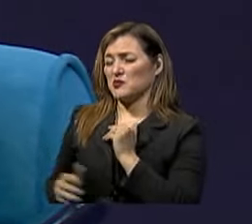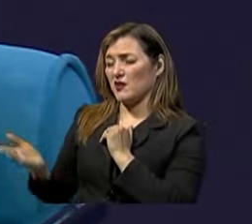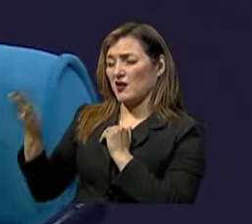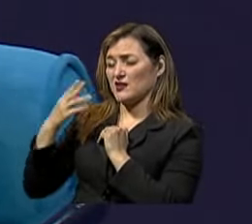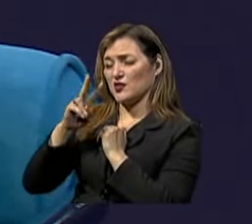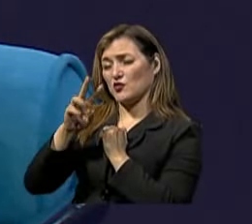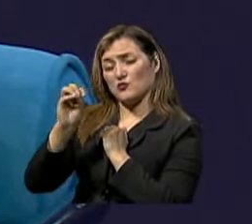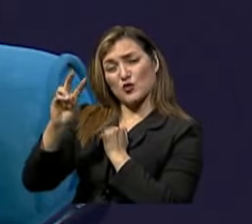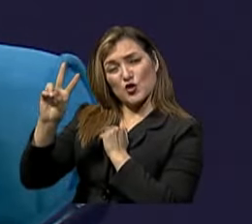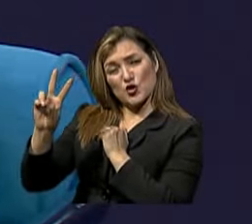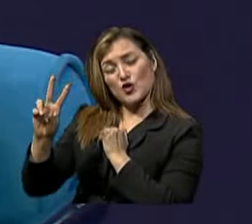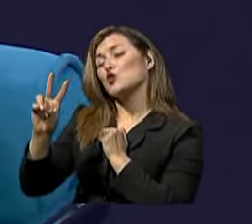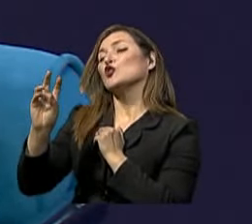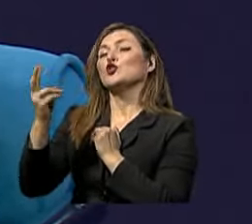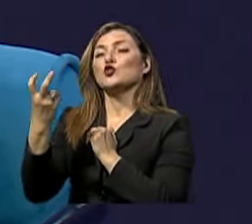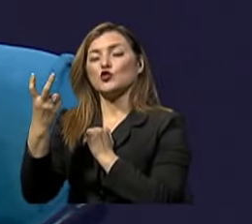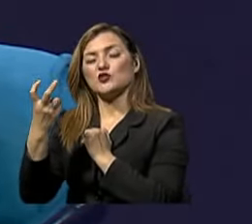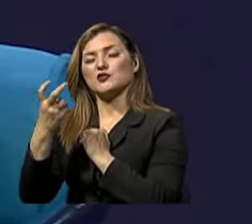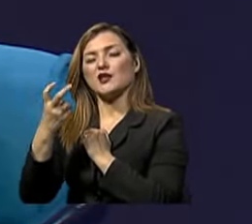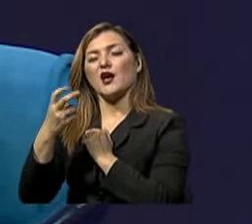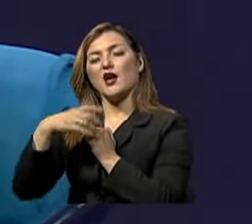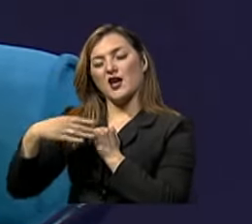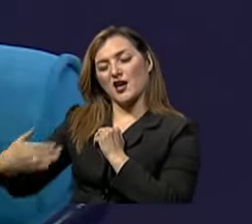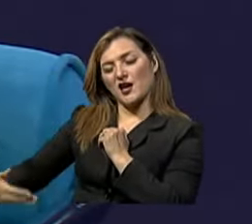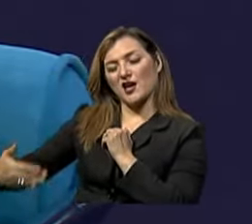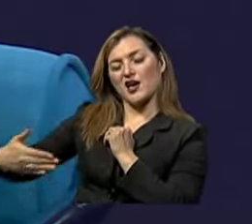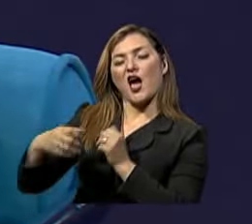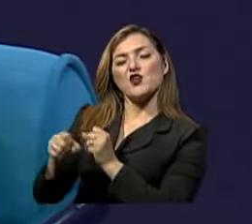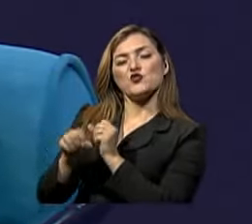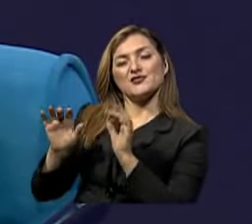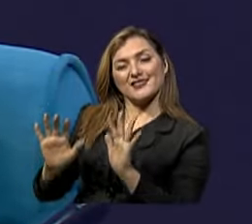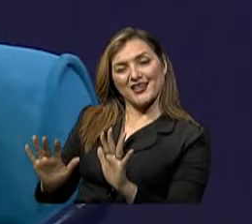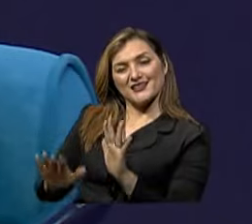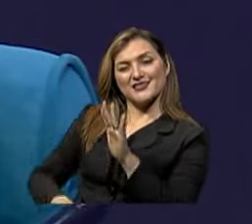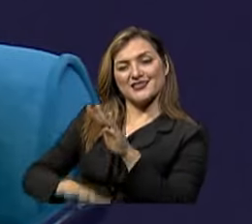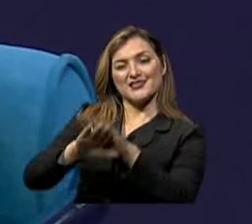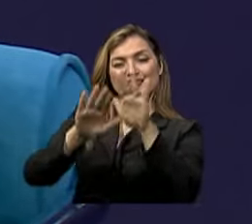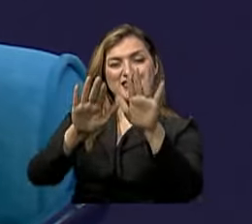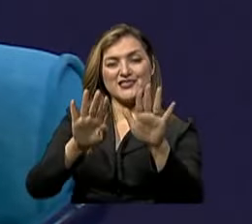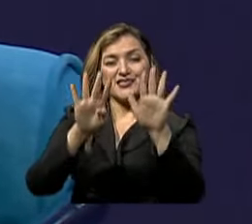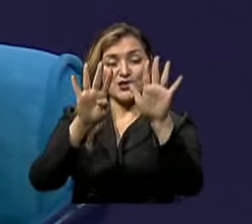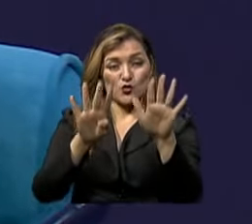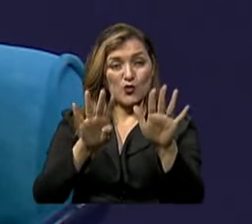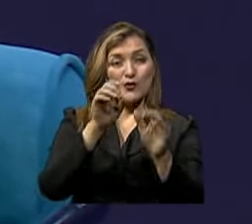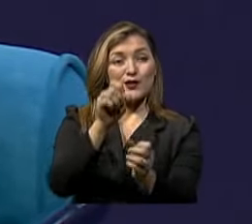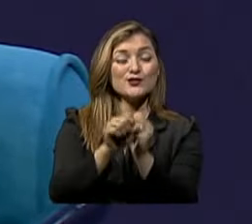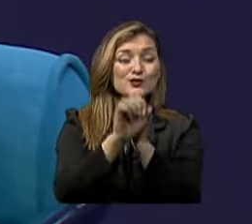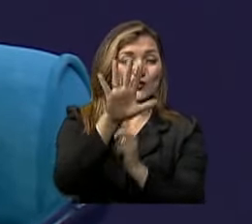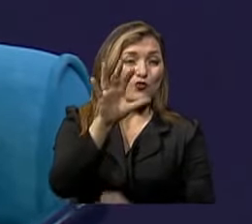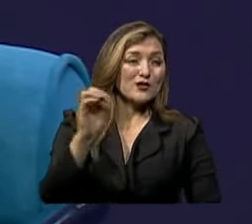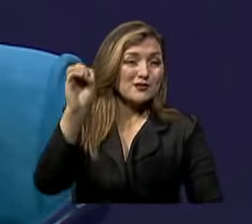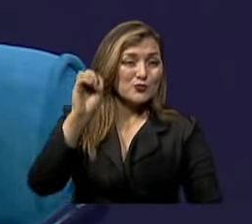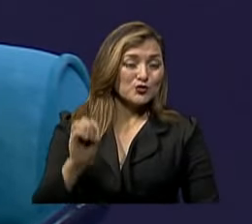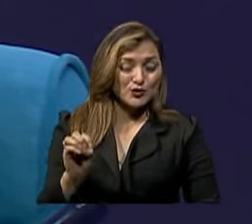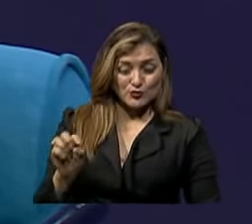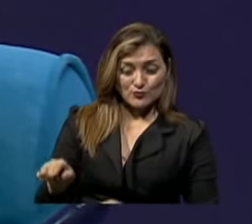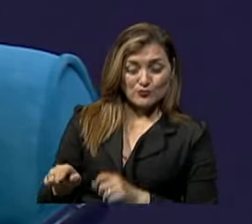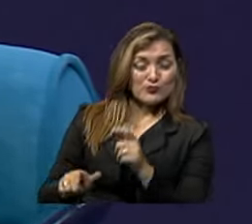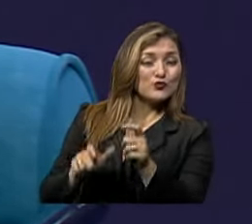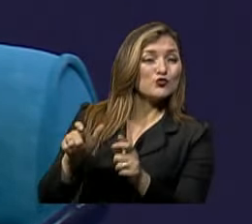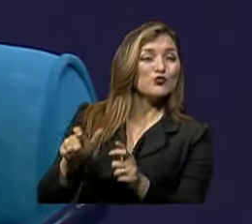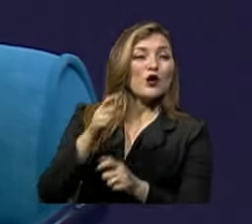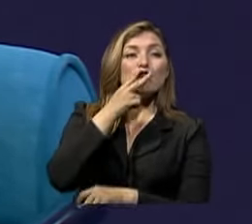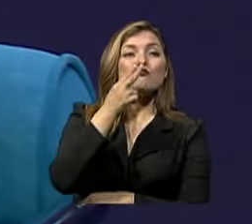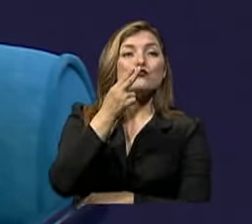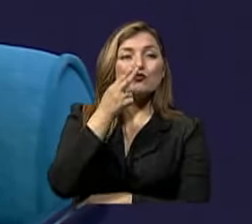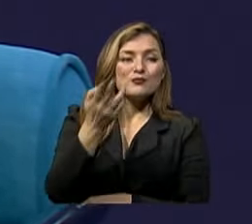La población De 10 a 19 años Al menos El 50% De esa población Ha